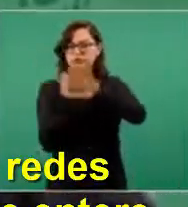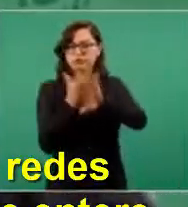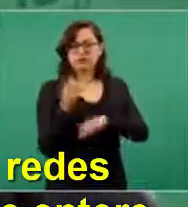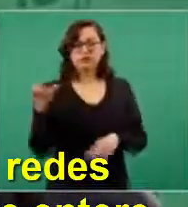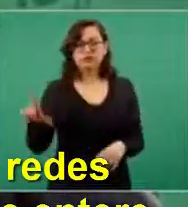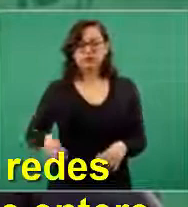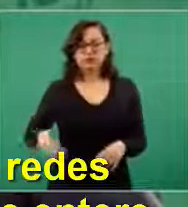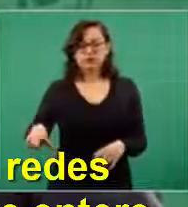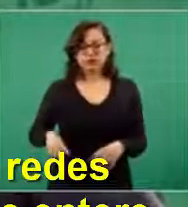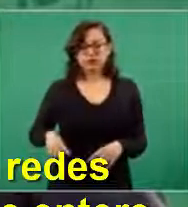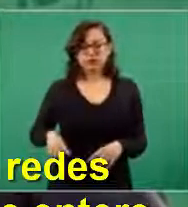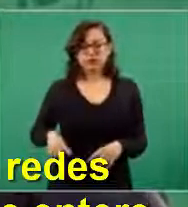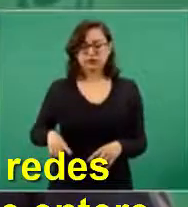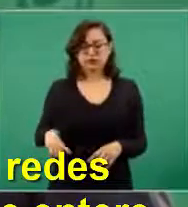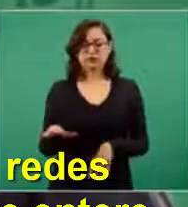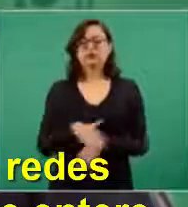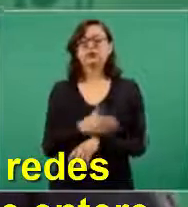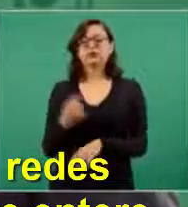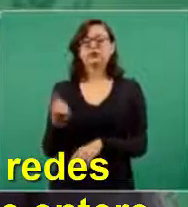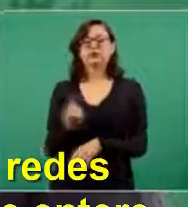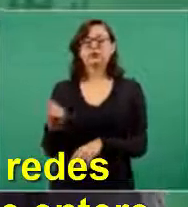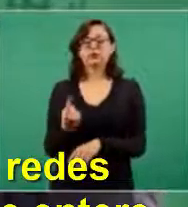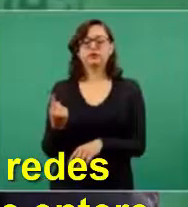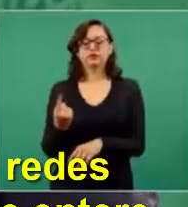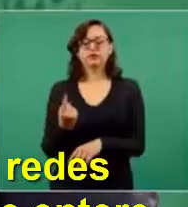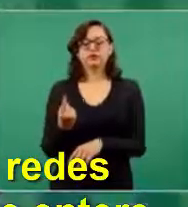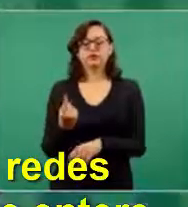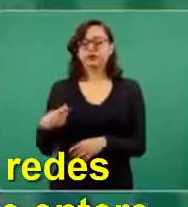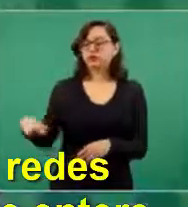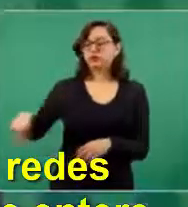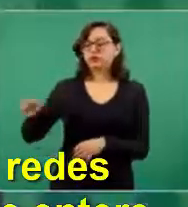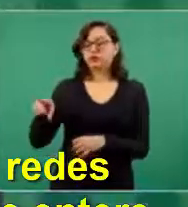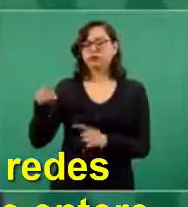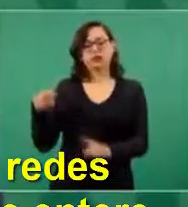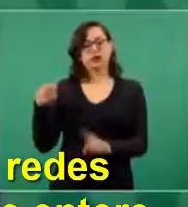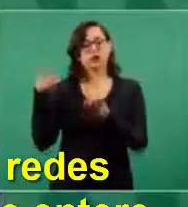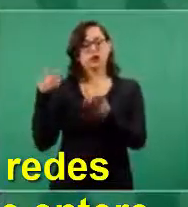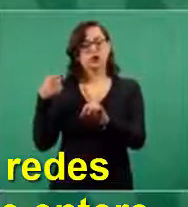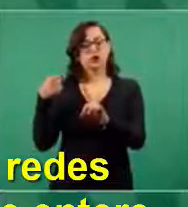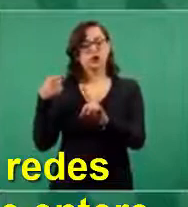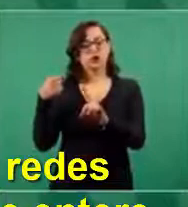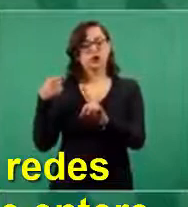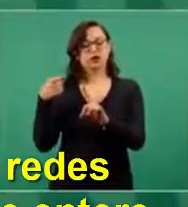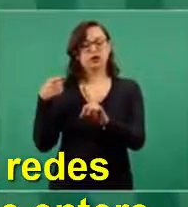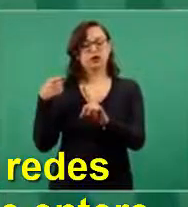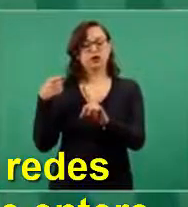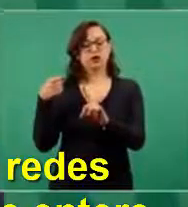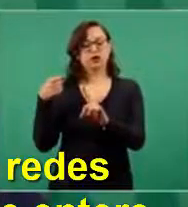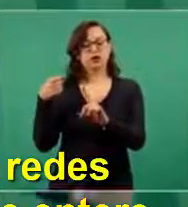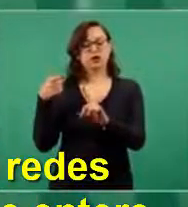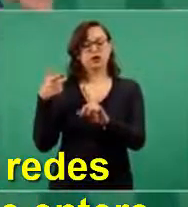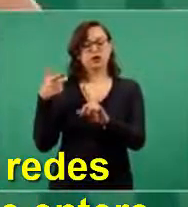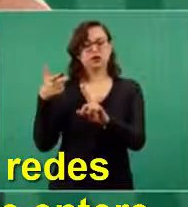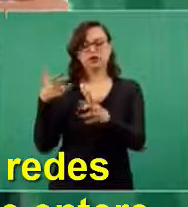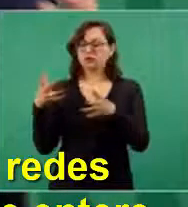se propusieron hacer